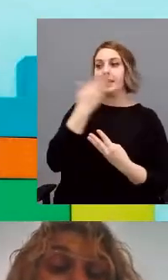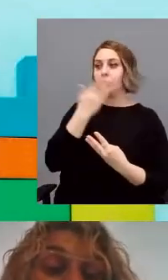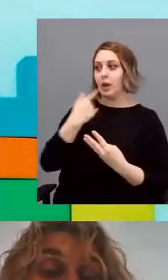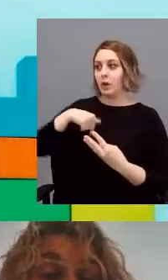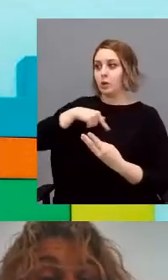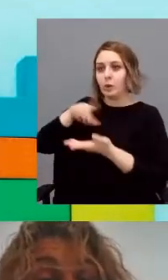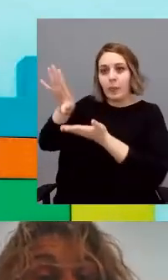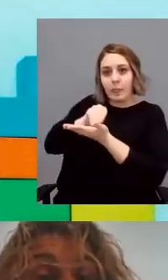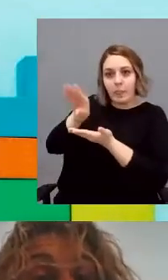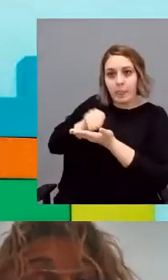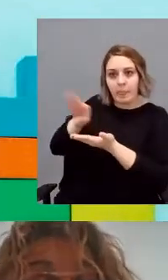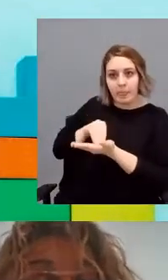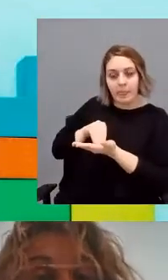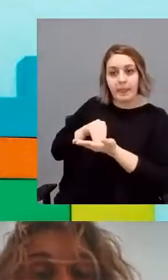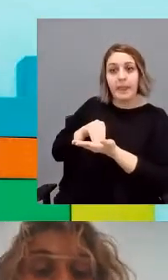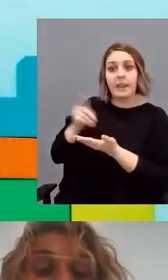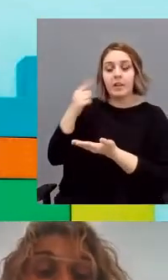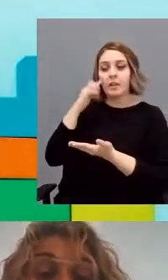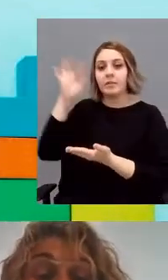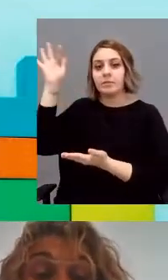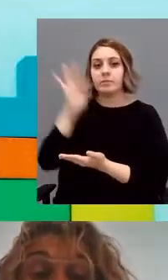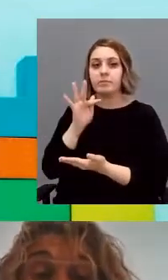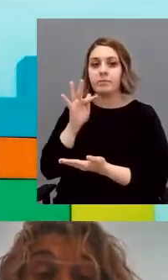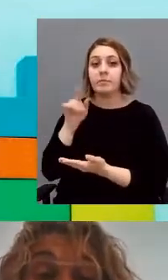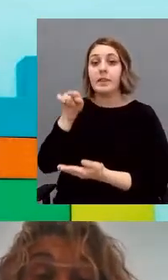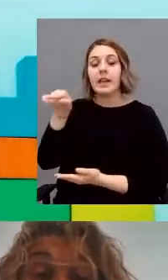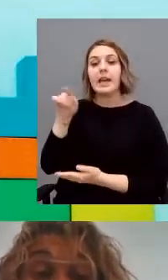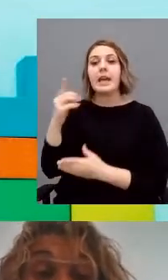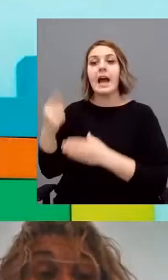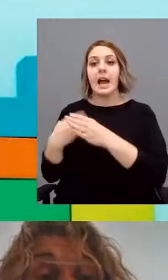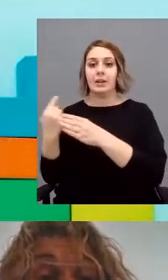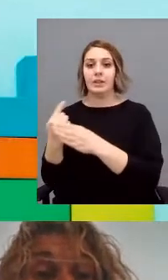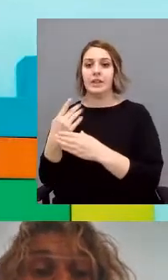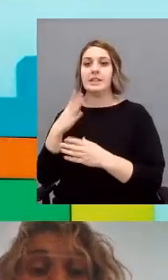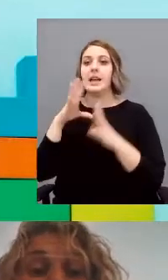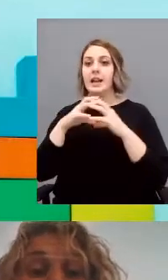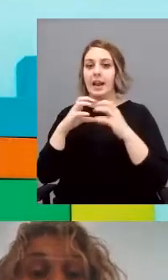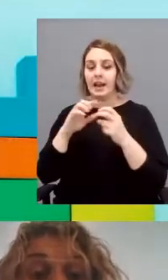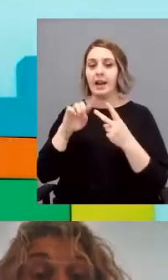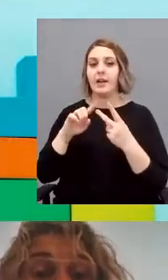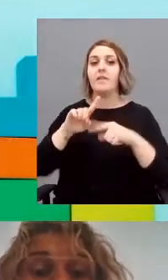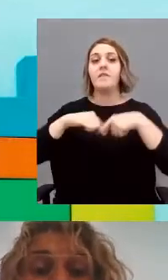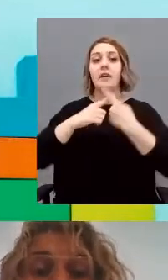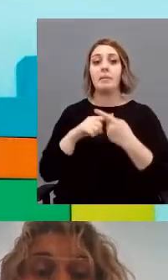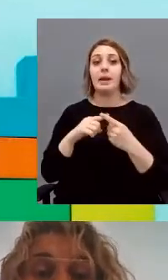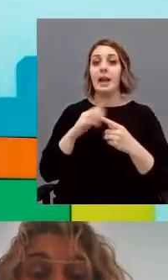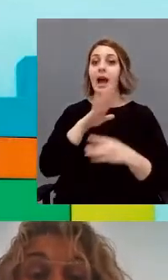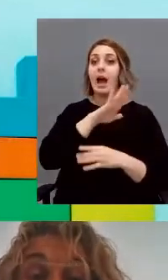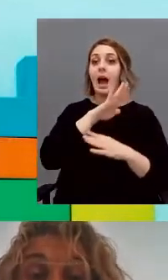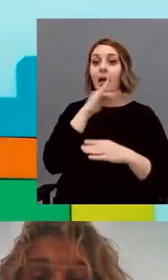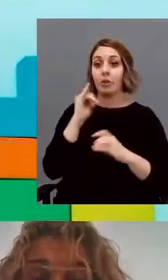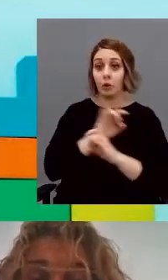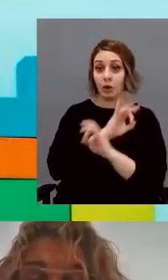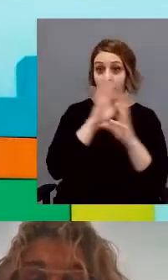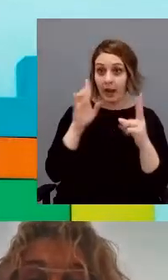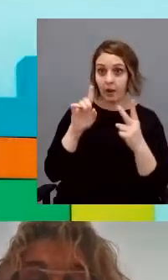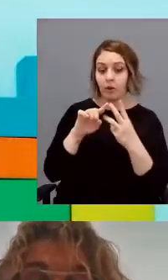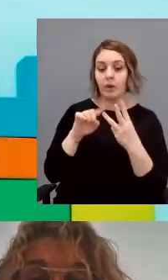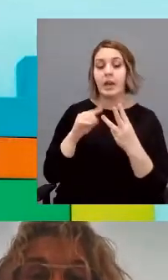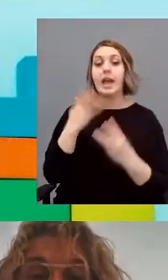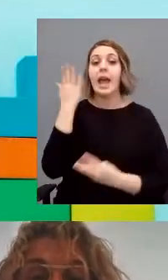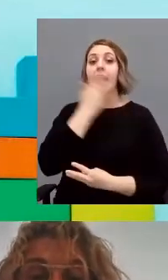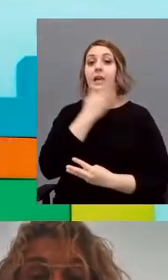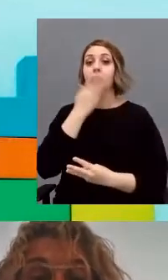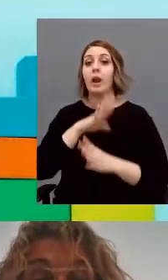Entonces, podemos observar, ellos serían el color naranja, la familia sería el color azul claro y la escuela